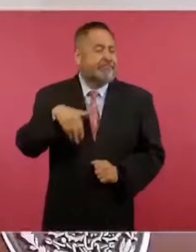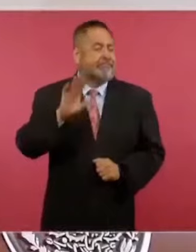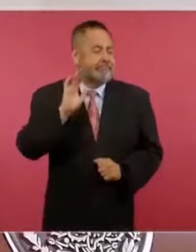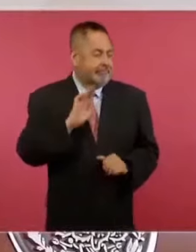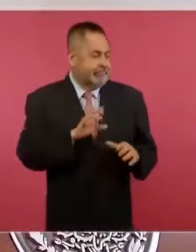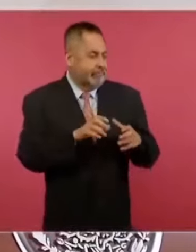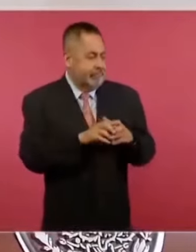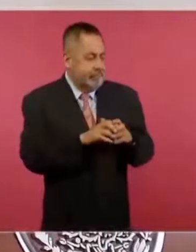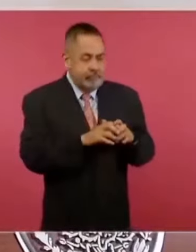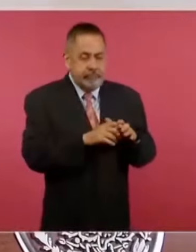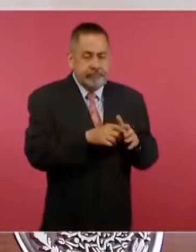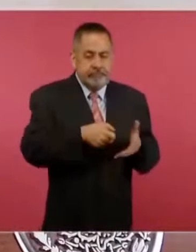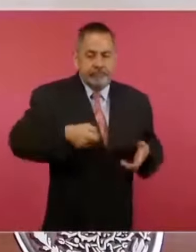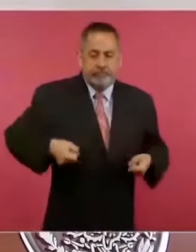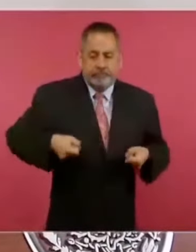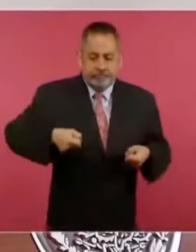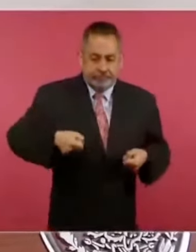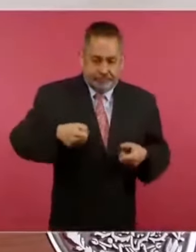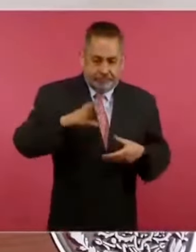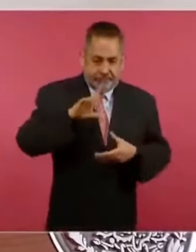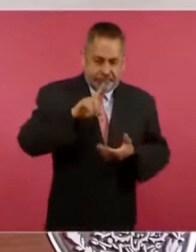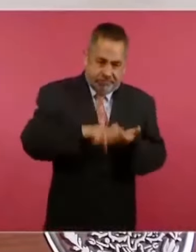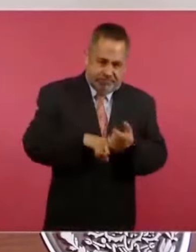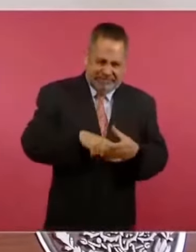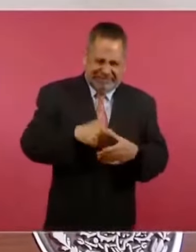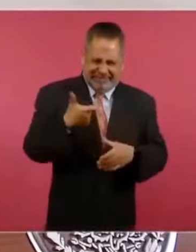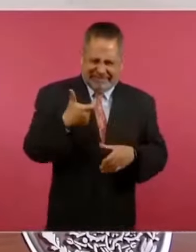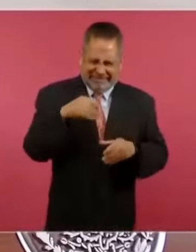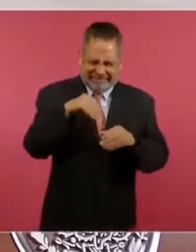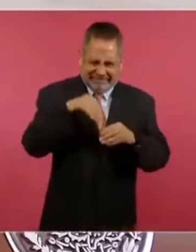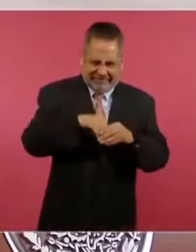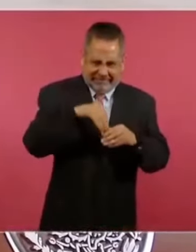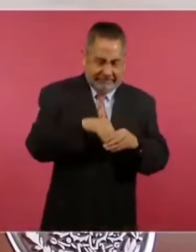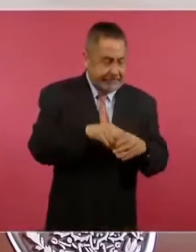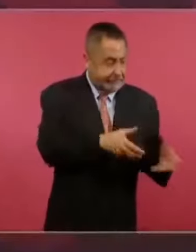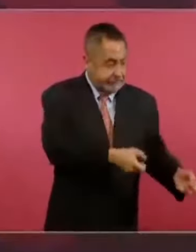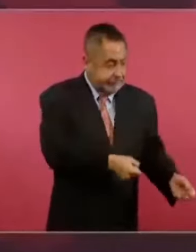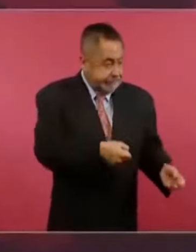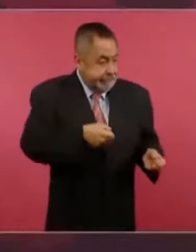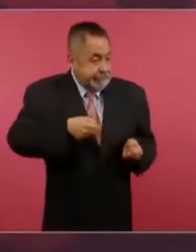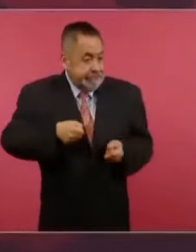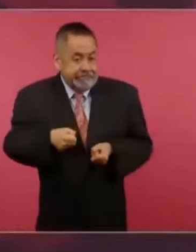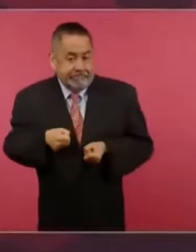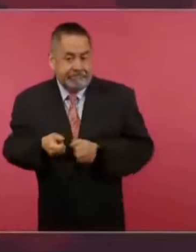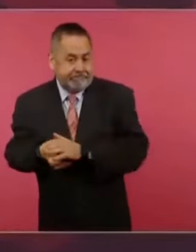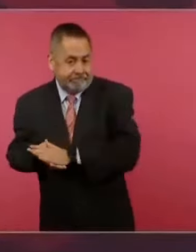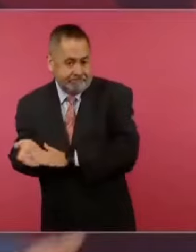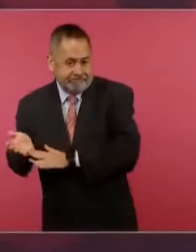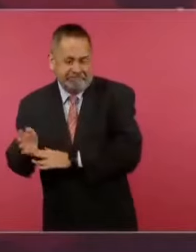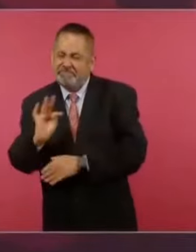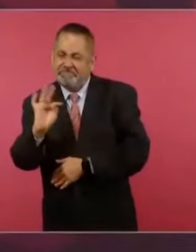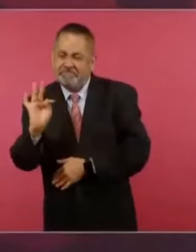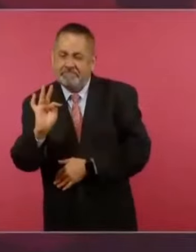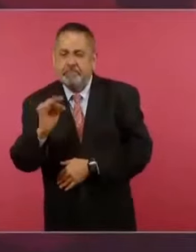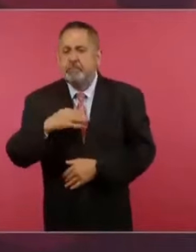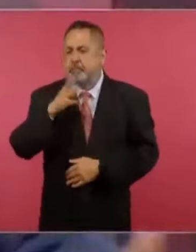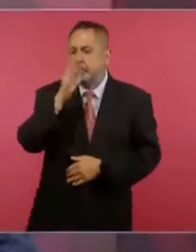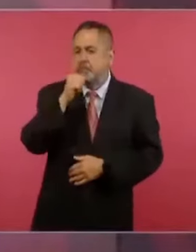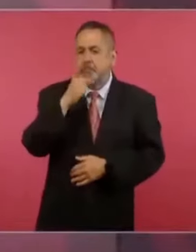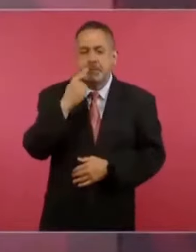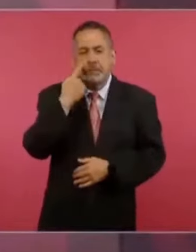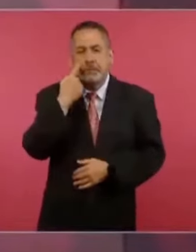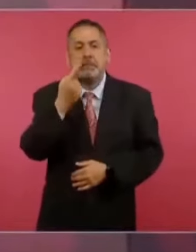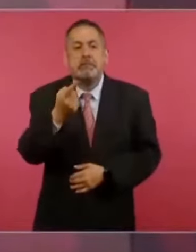maletas de dinero, pues no podría yo,